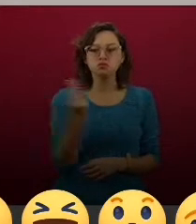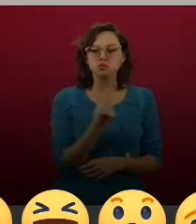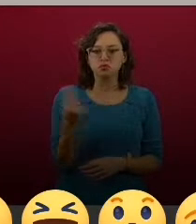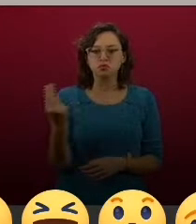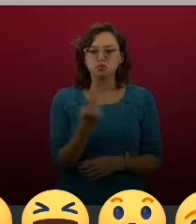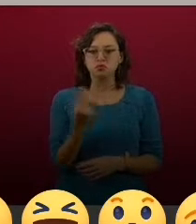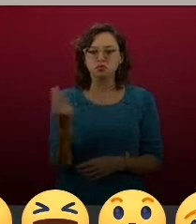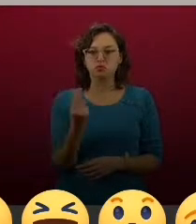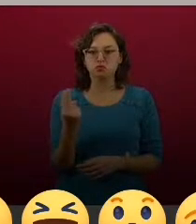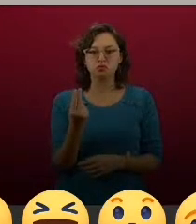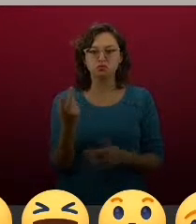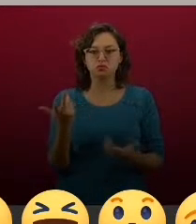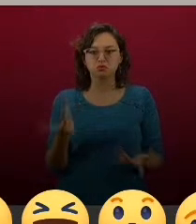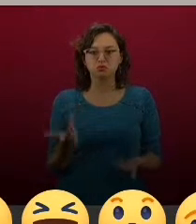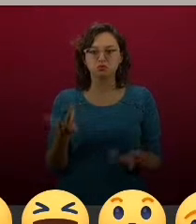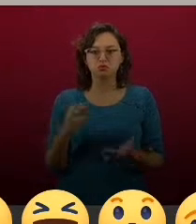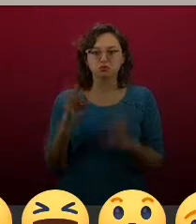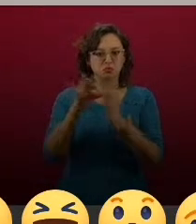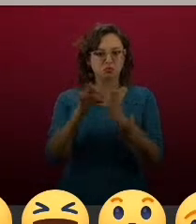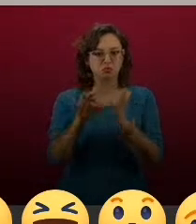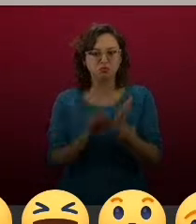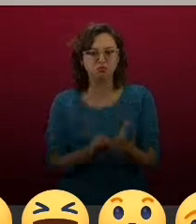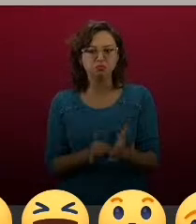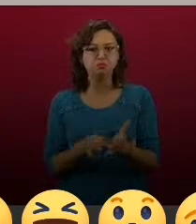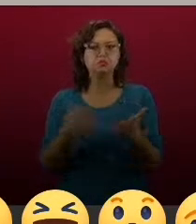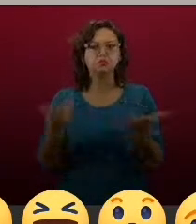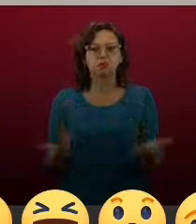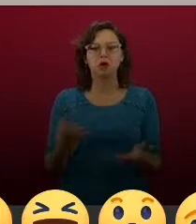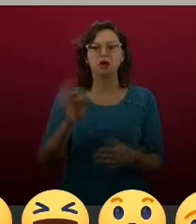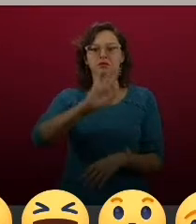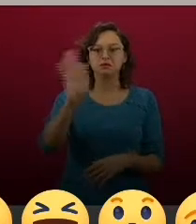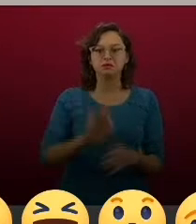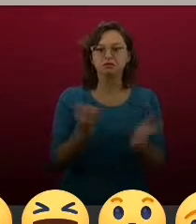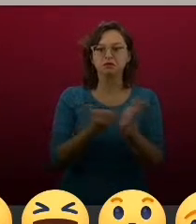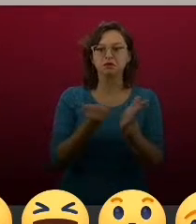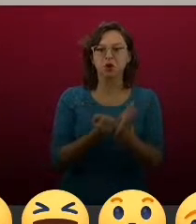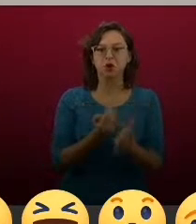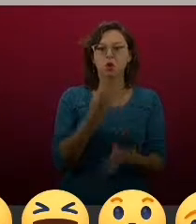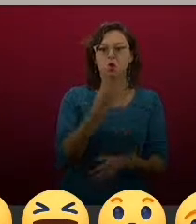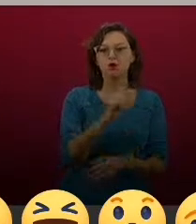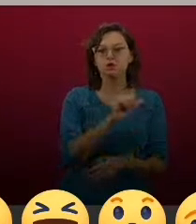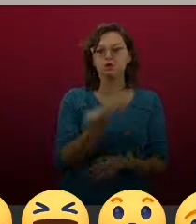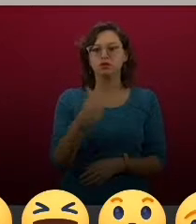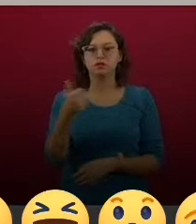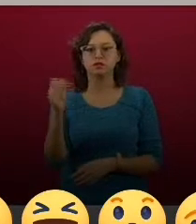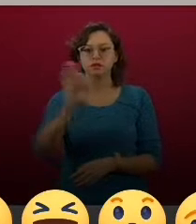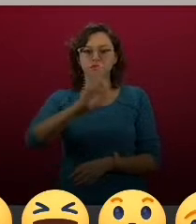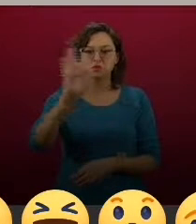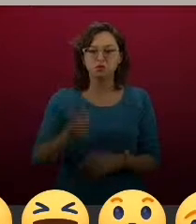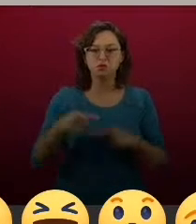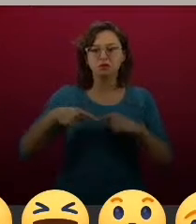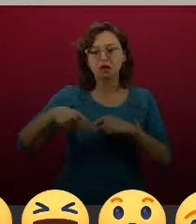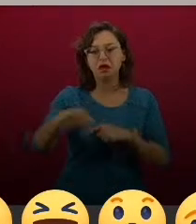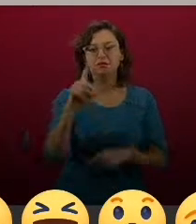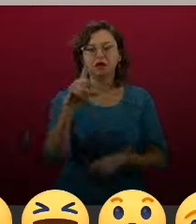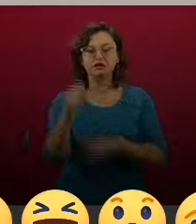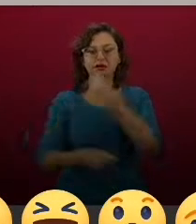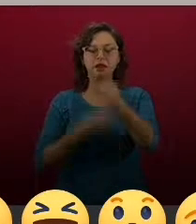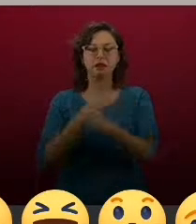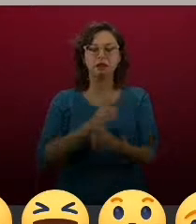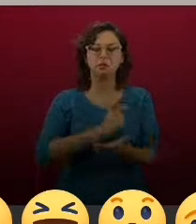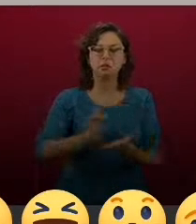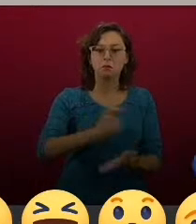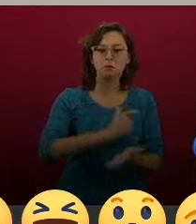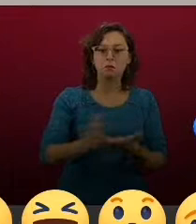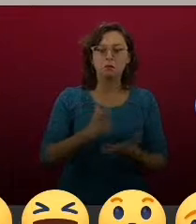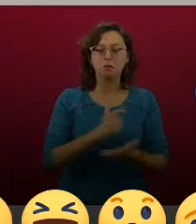puede amortizar hasta en 30 años y el crédito es en NUMAS, con las actualizaciones por año. Los requisitos es ser un